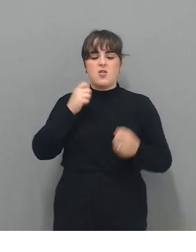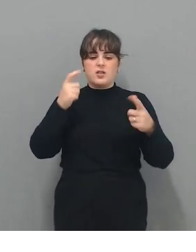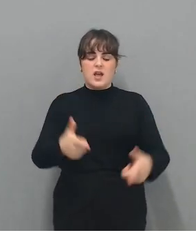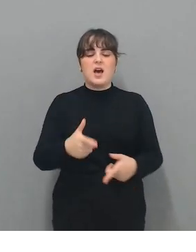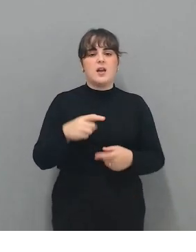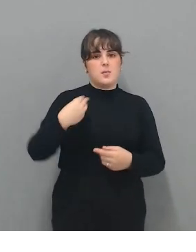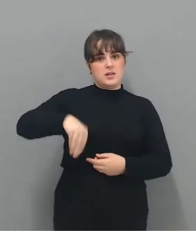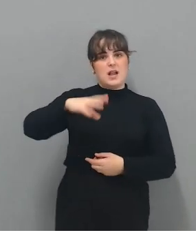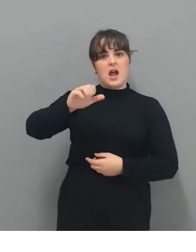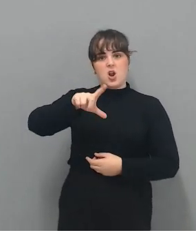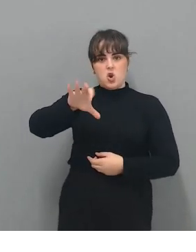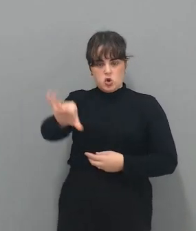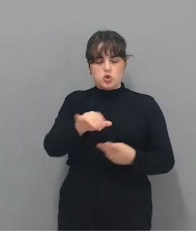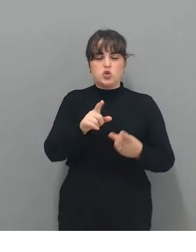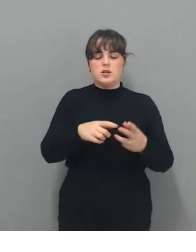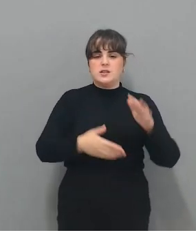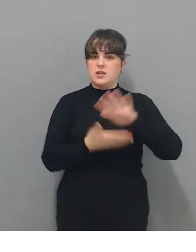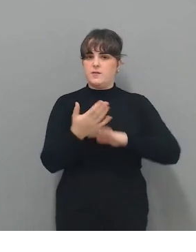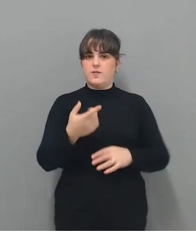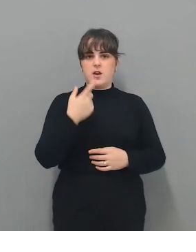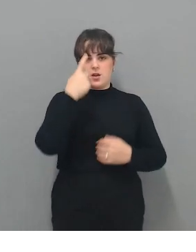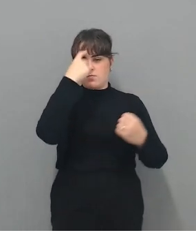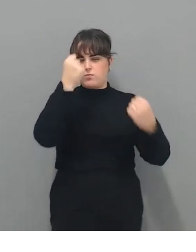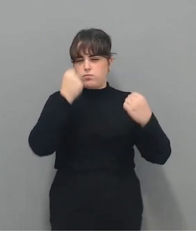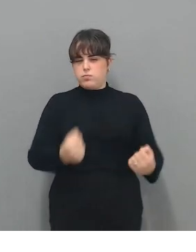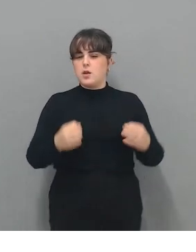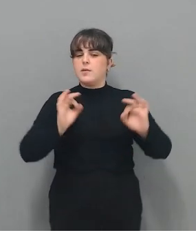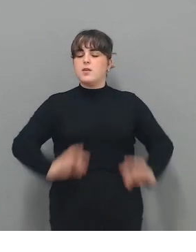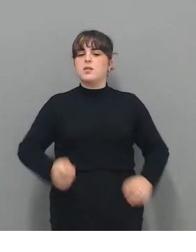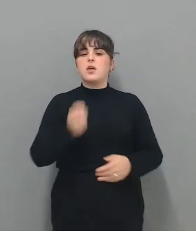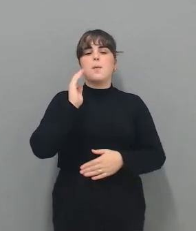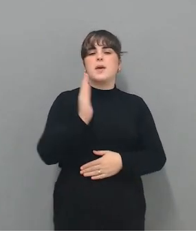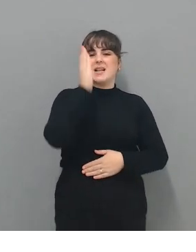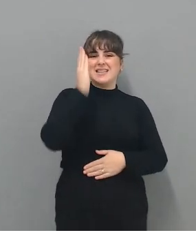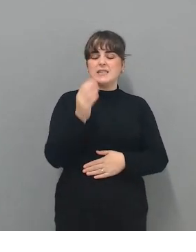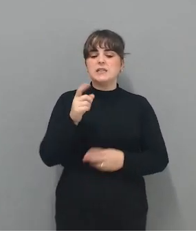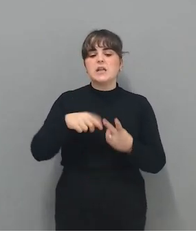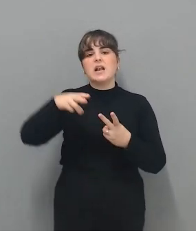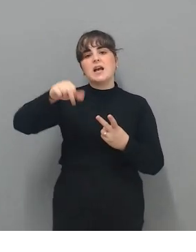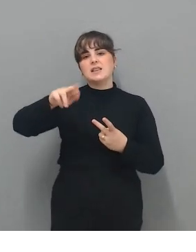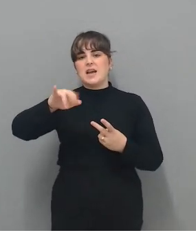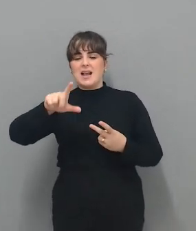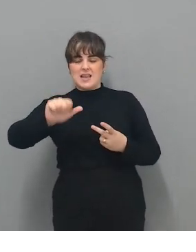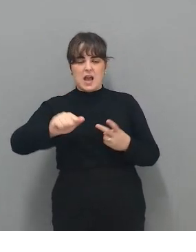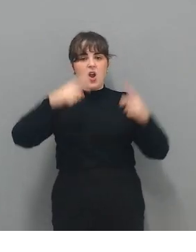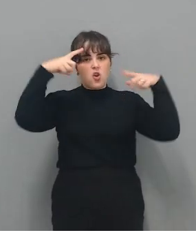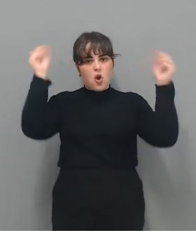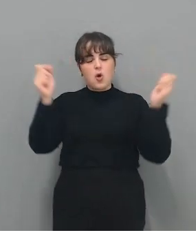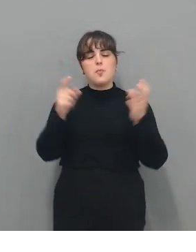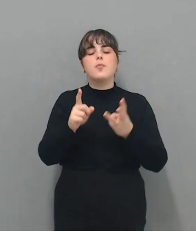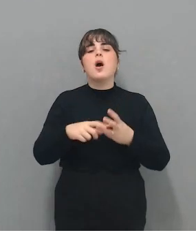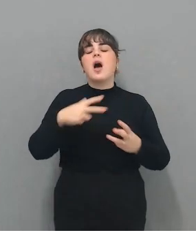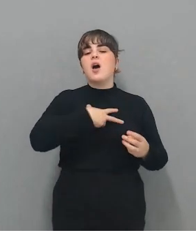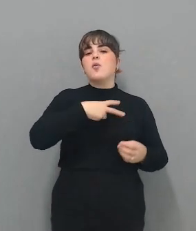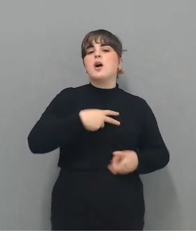es un reputado penalista a nivel nacional. Tenemos a Natalia Rojo, que es abogada ejerciente, especializada